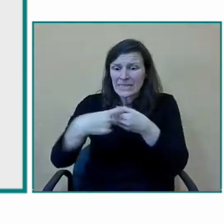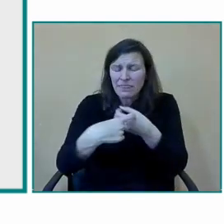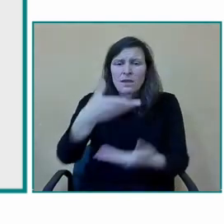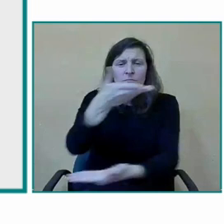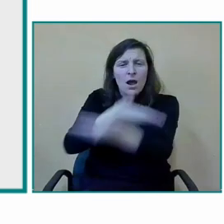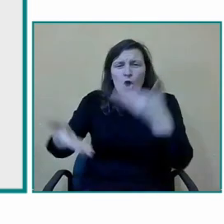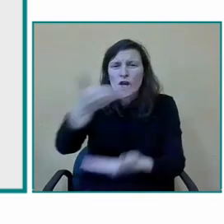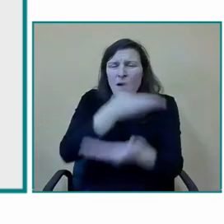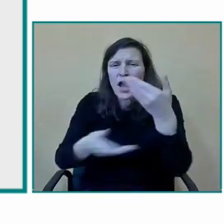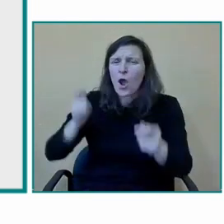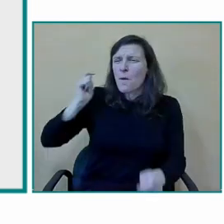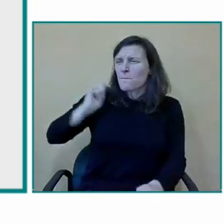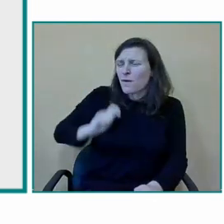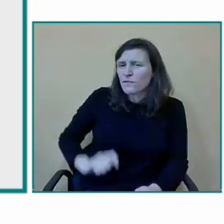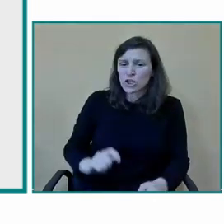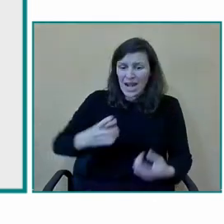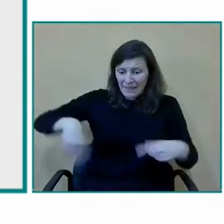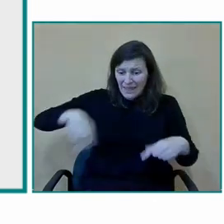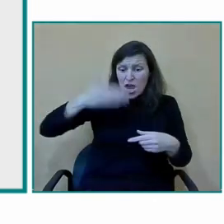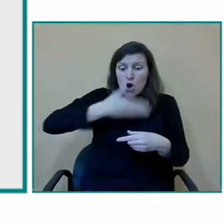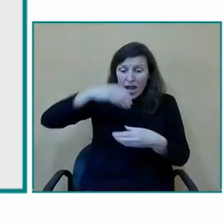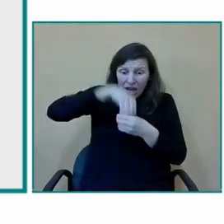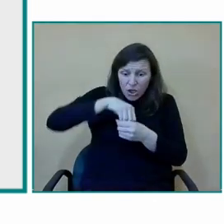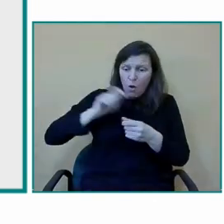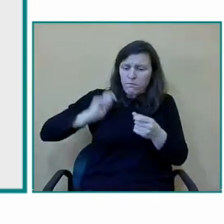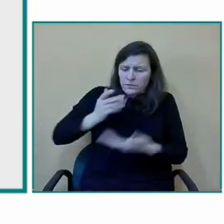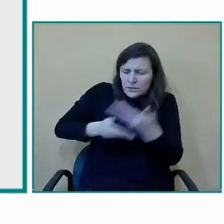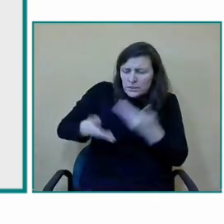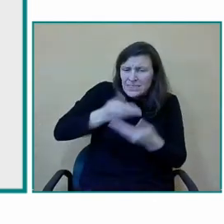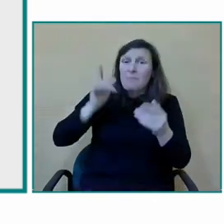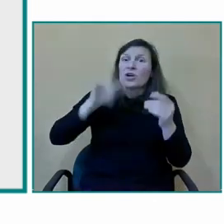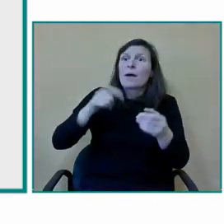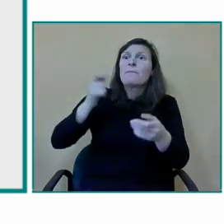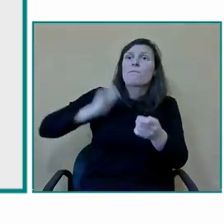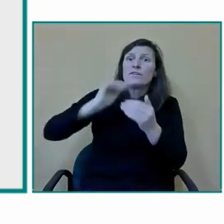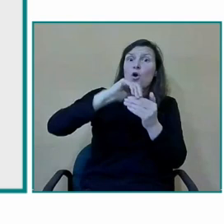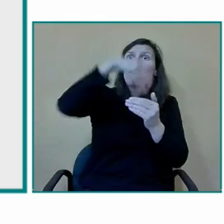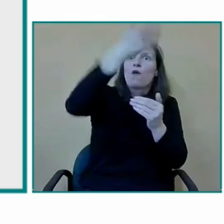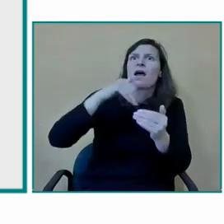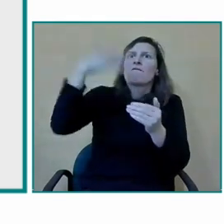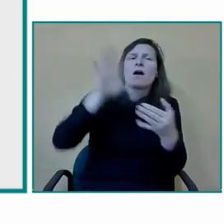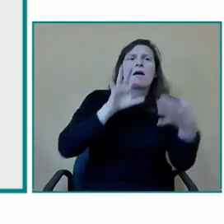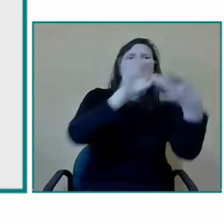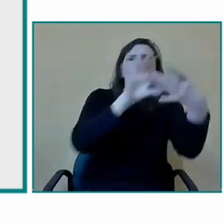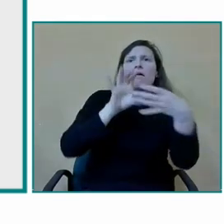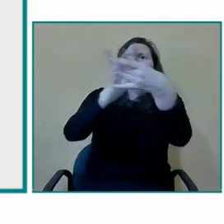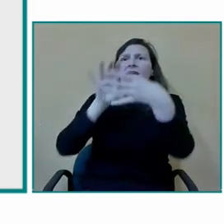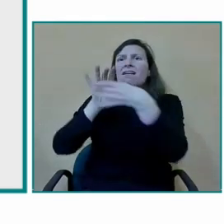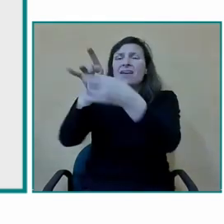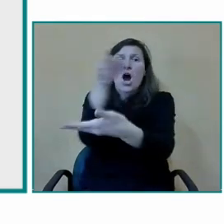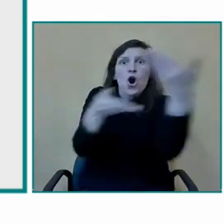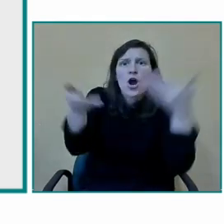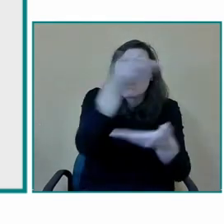externos ¿no? en todo lo que viene siendo el plantar cada uno de esos sueños y el